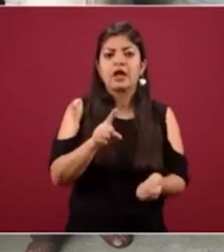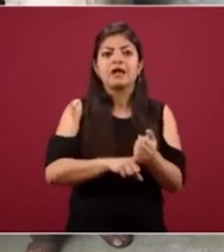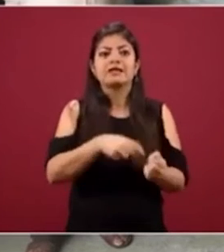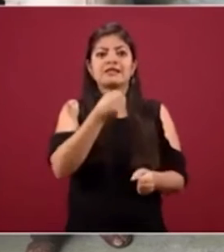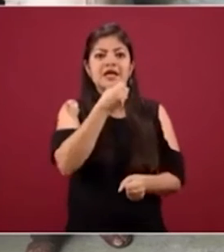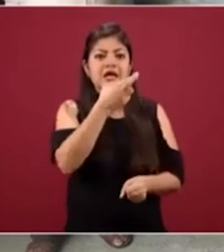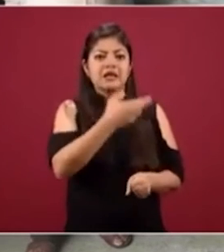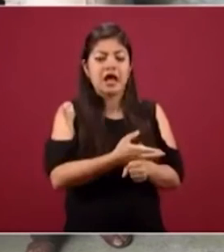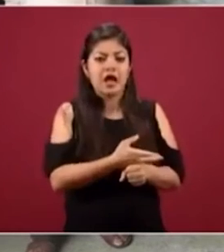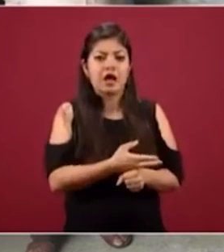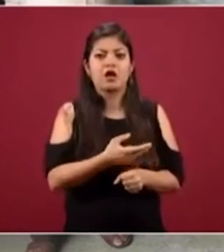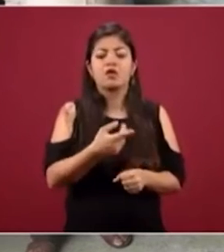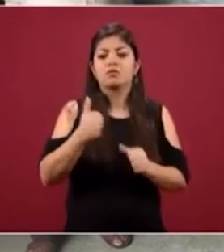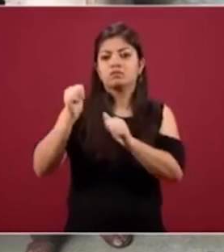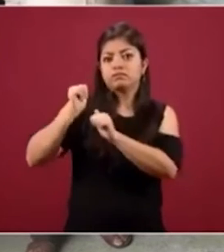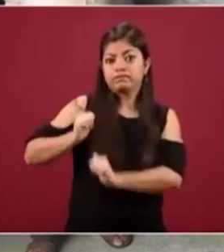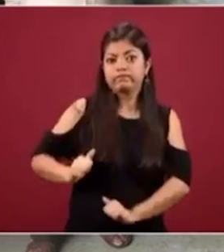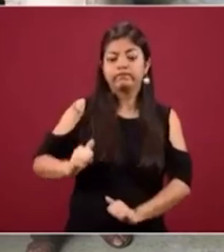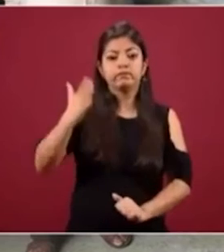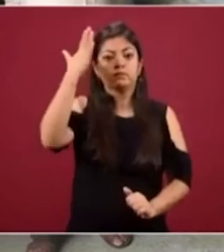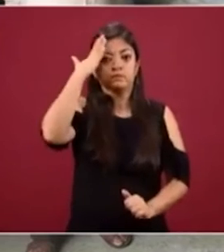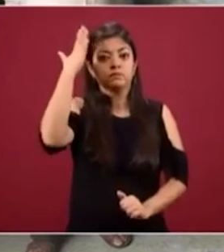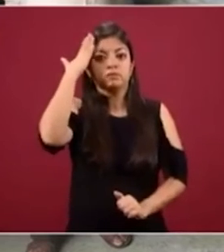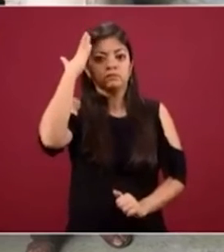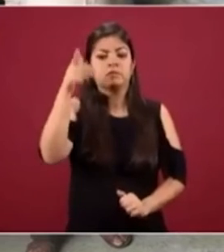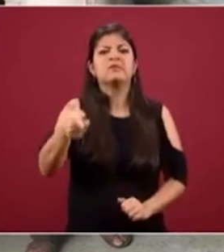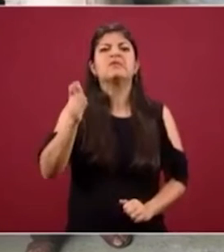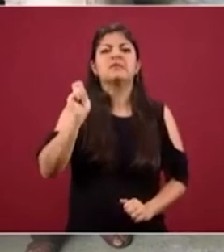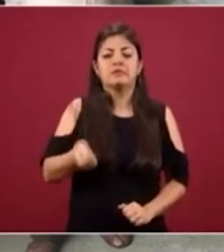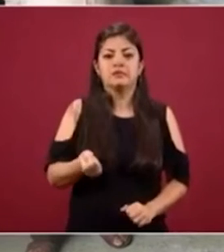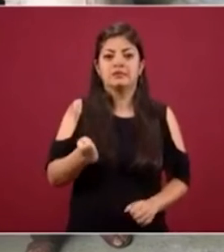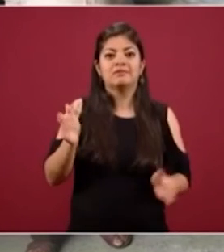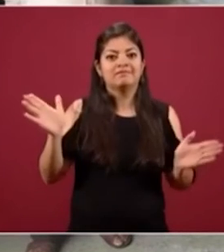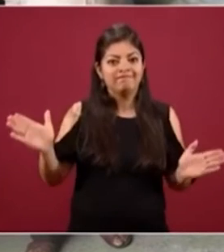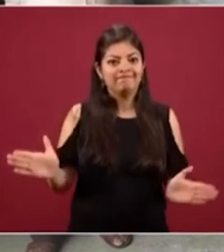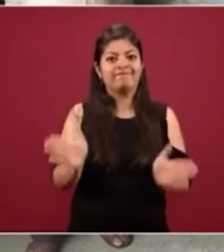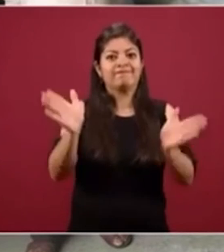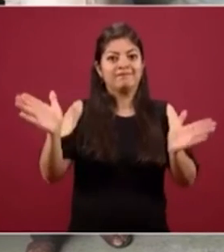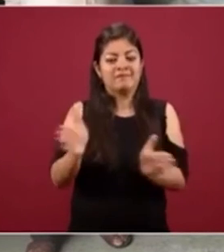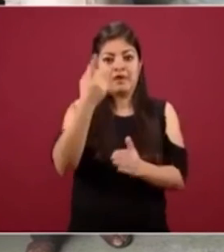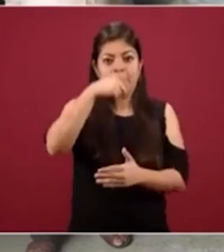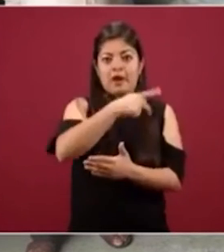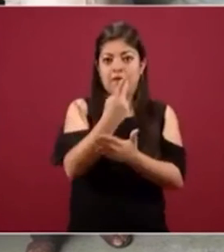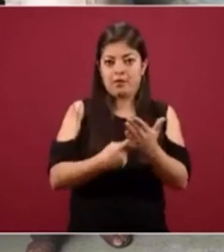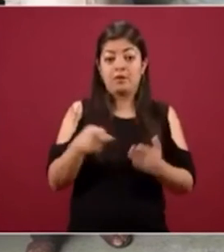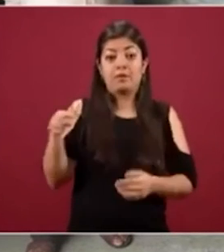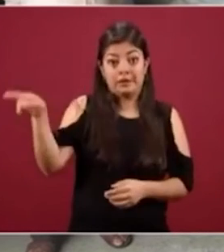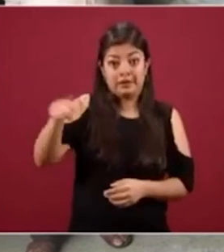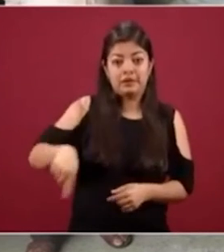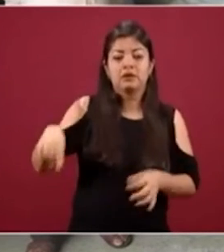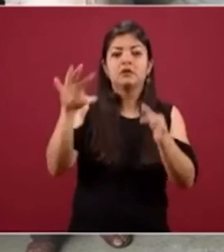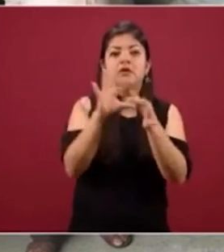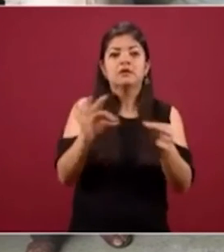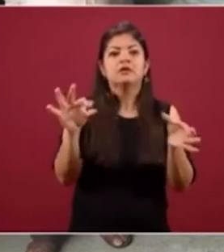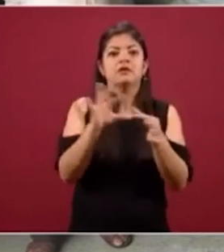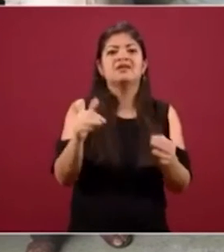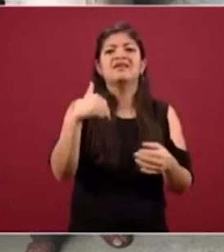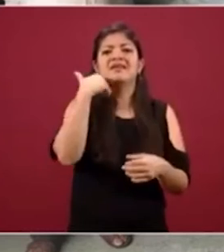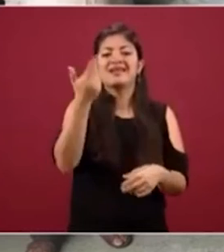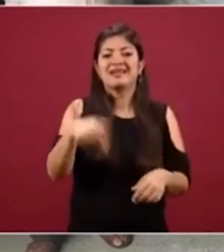secretarios, secretarias que impulsan estos programas, que nos platican cuál es la realidad que quieren